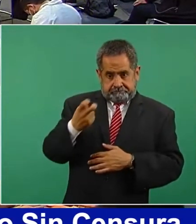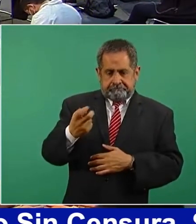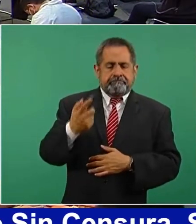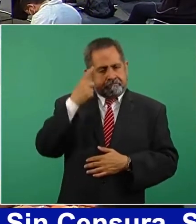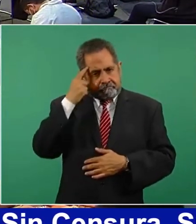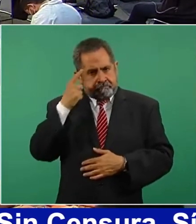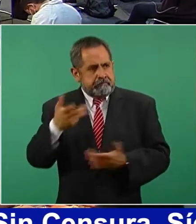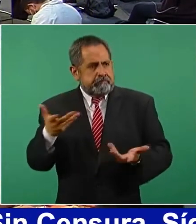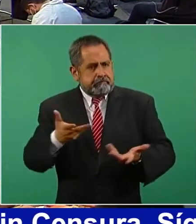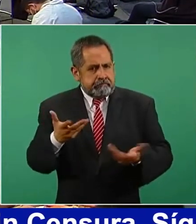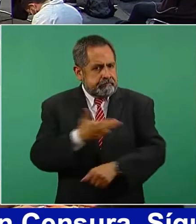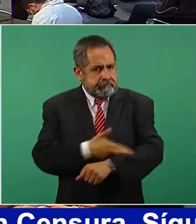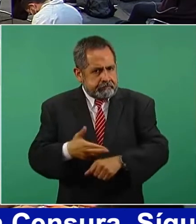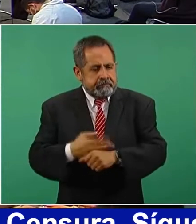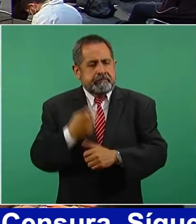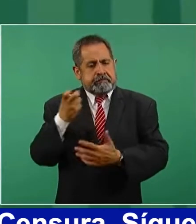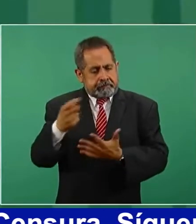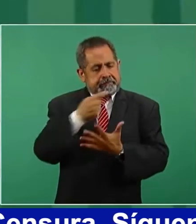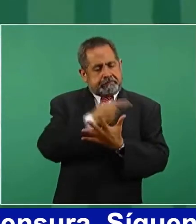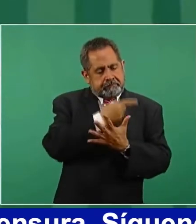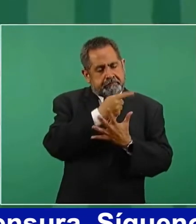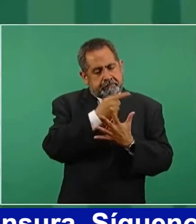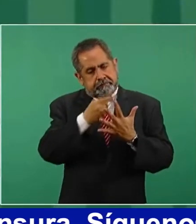se hace, o sea, qué